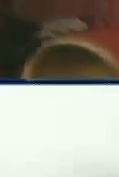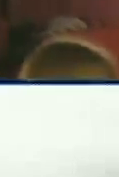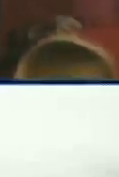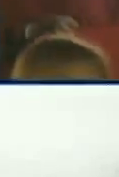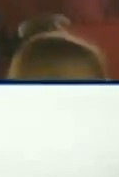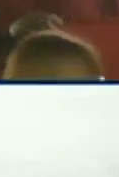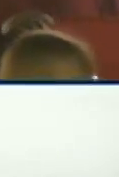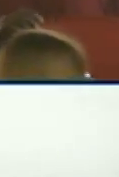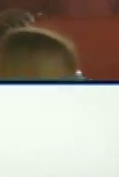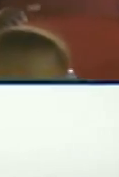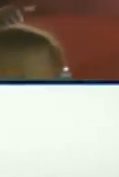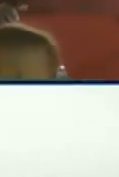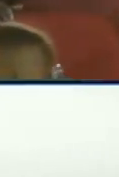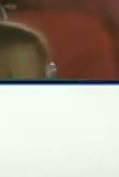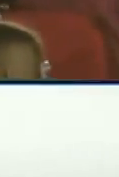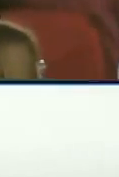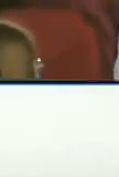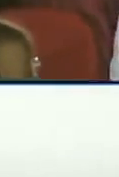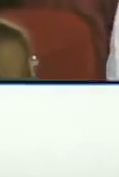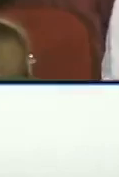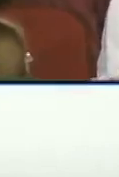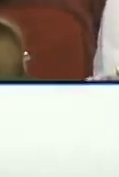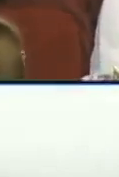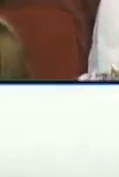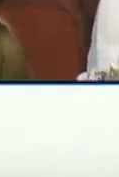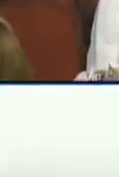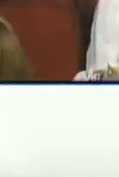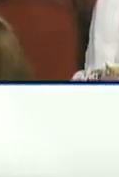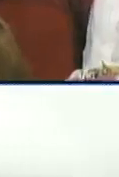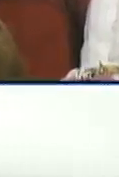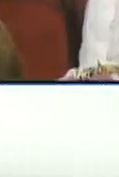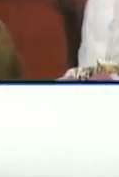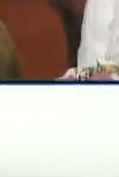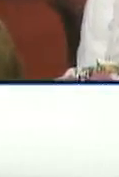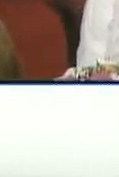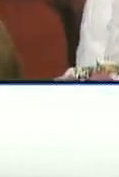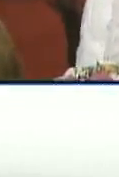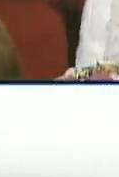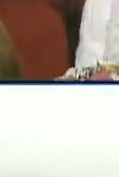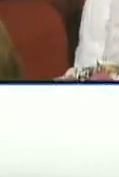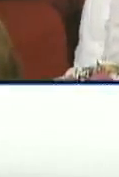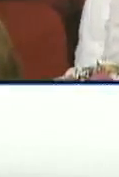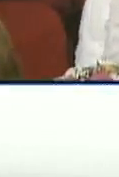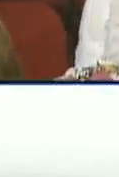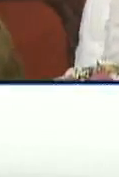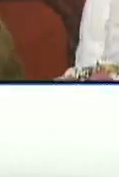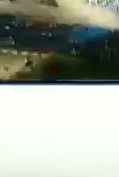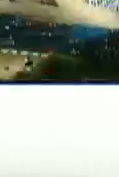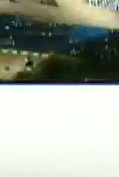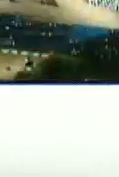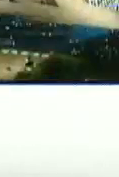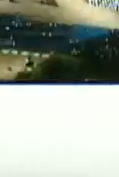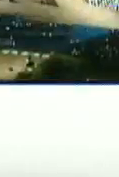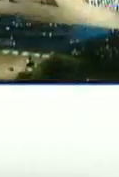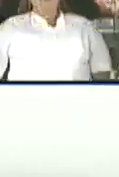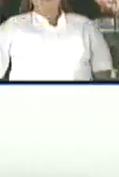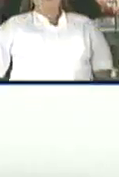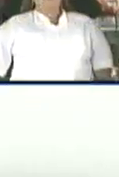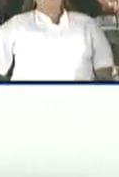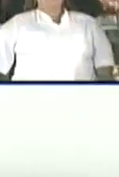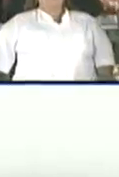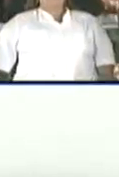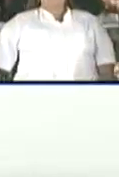Estados Unidos y a Europa de rodillas a Estados Unidos vilipendiar a Nicaragua a